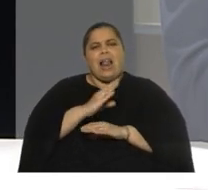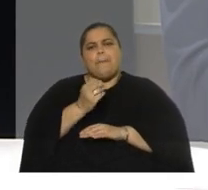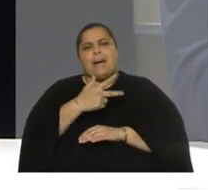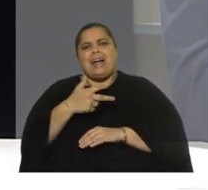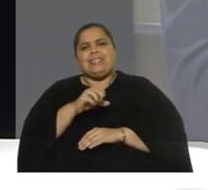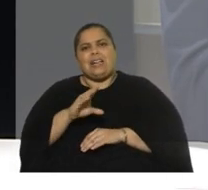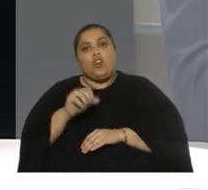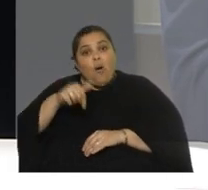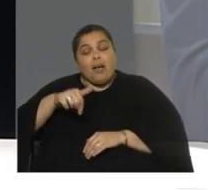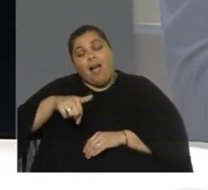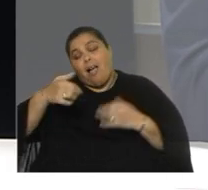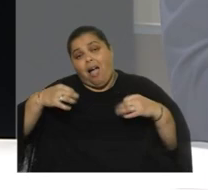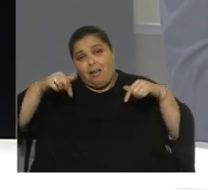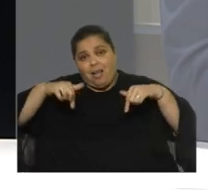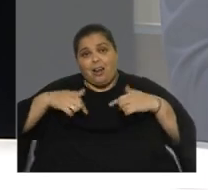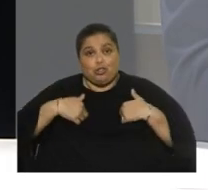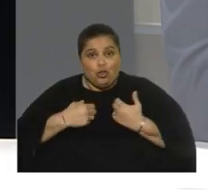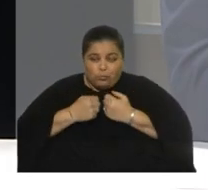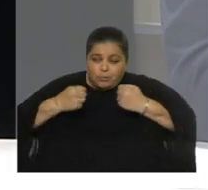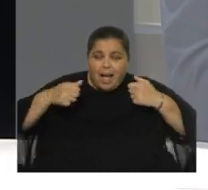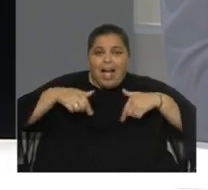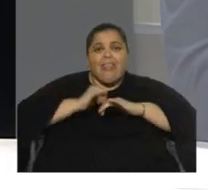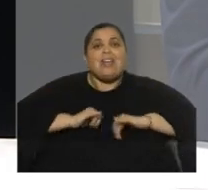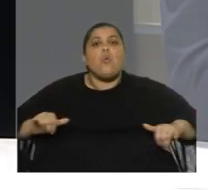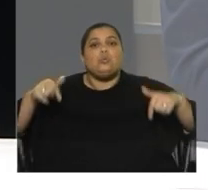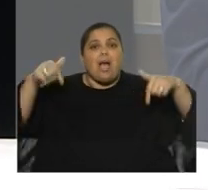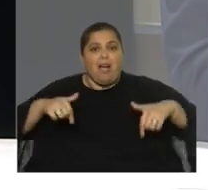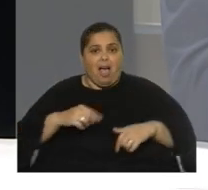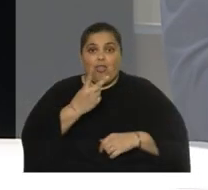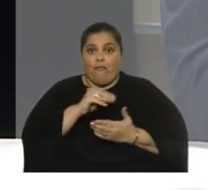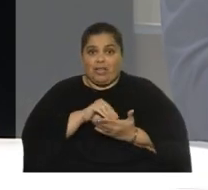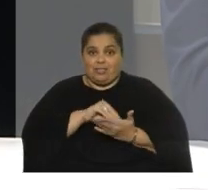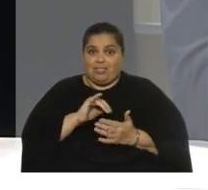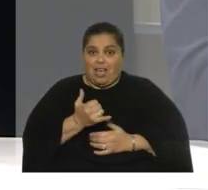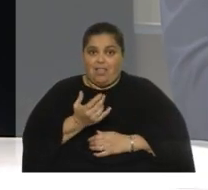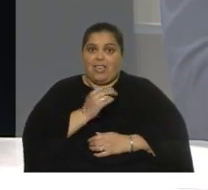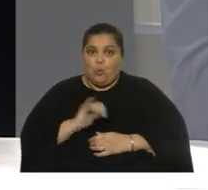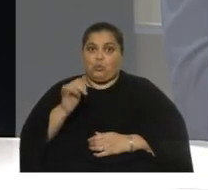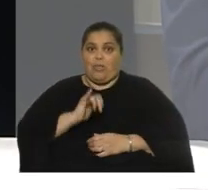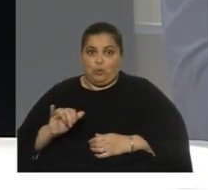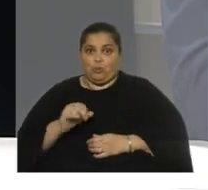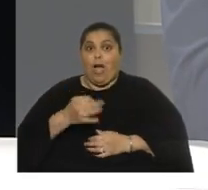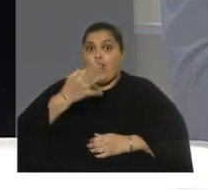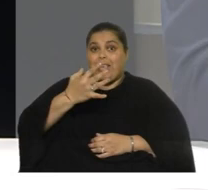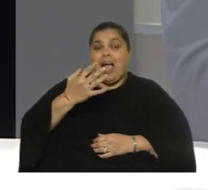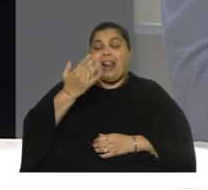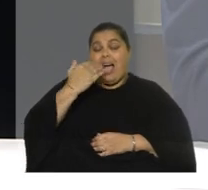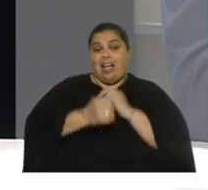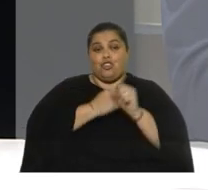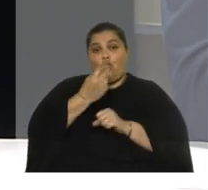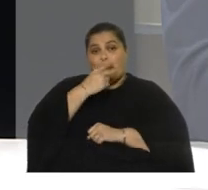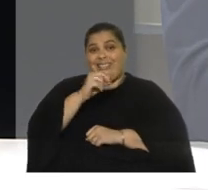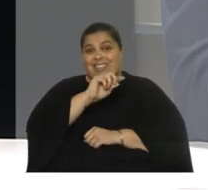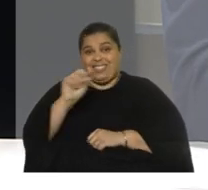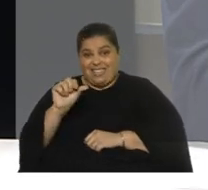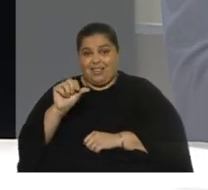no, no están acá porque nosotros ampliamos la denuncia acá dos veces se hicieron denuncias la original y en el 2016 la ampliación